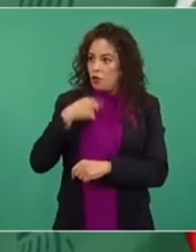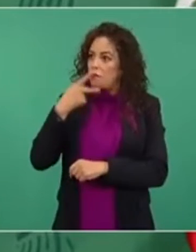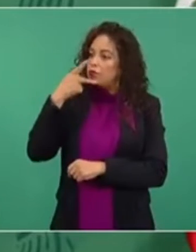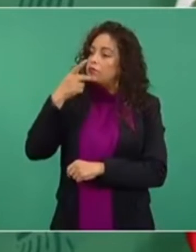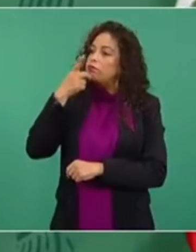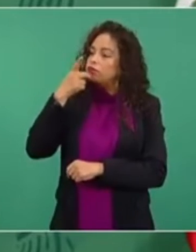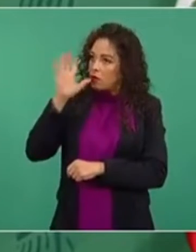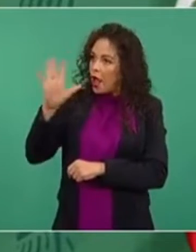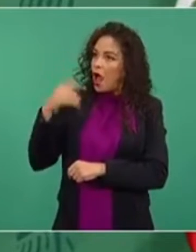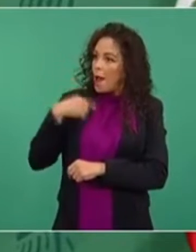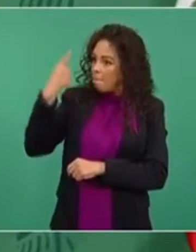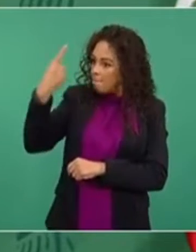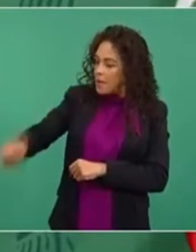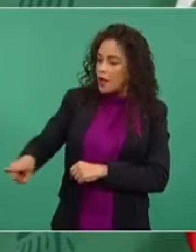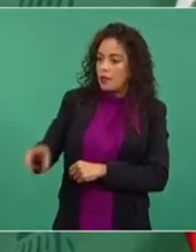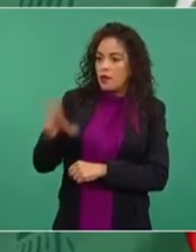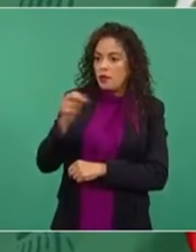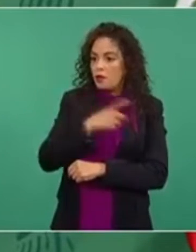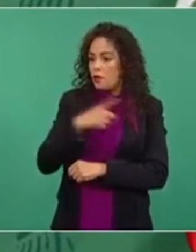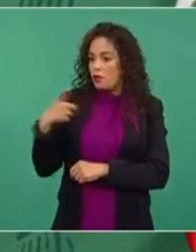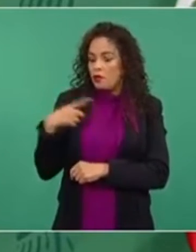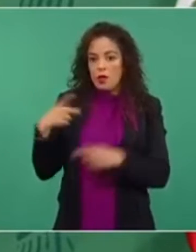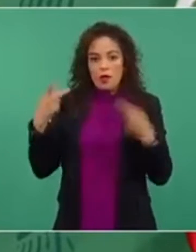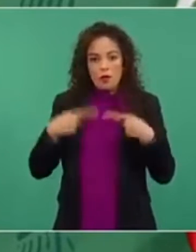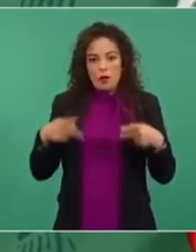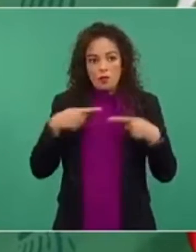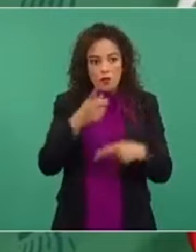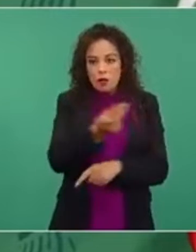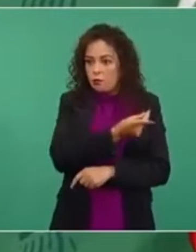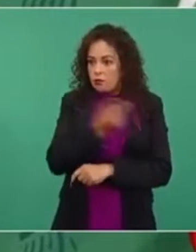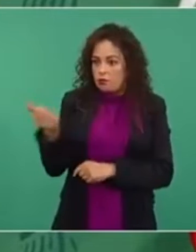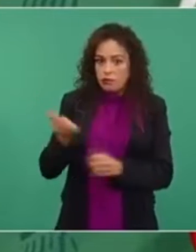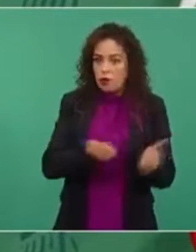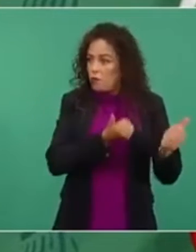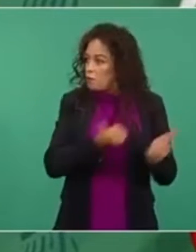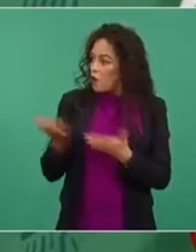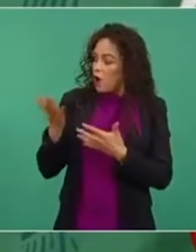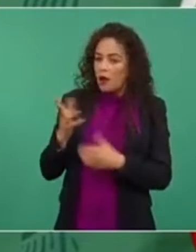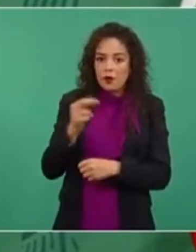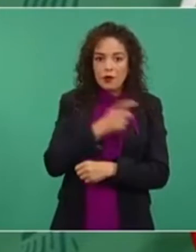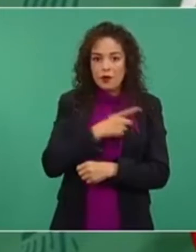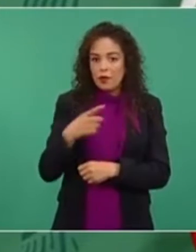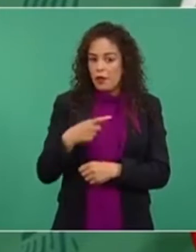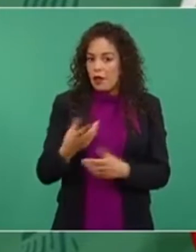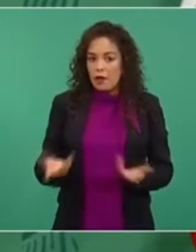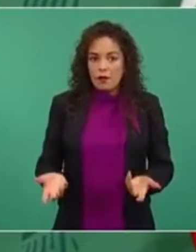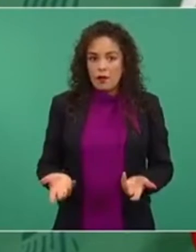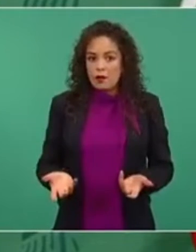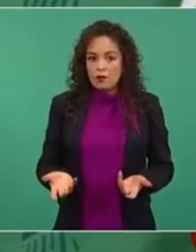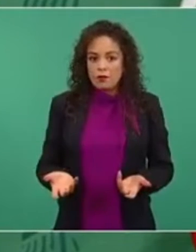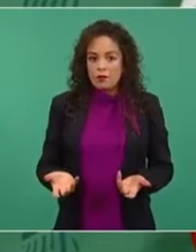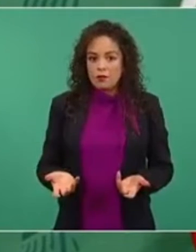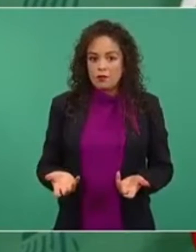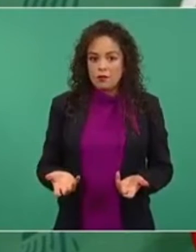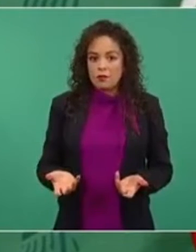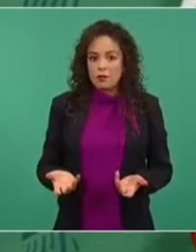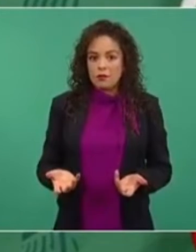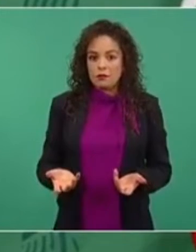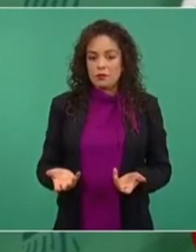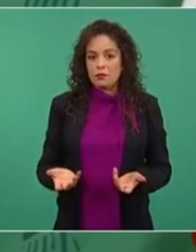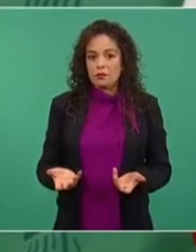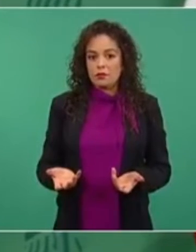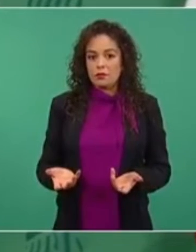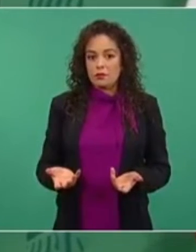de que no se desalojara a nadie, se terminaron los desalojos